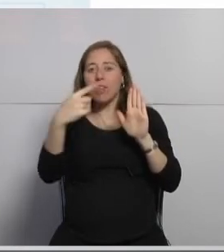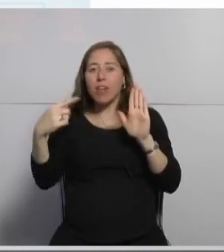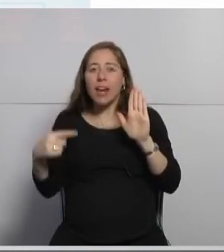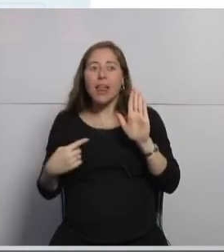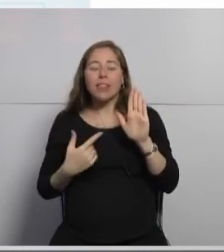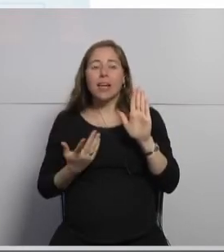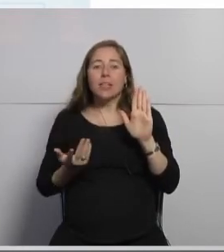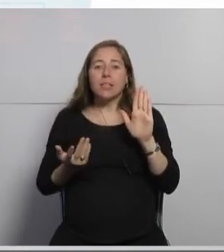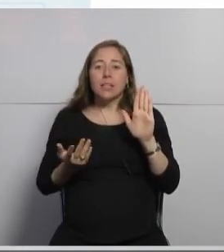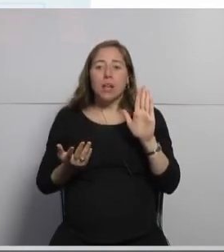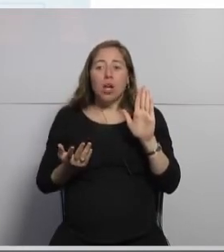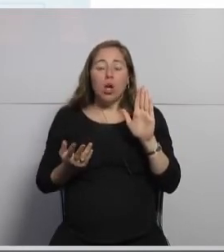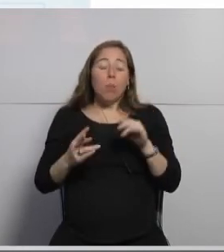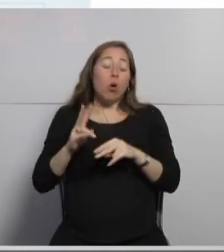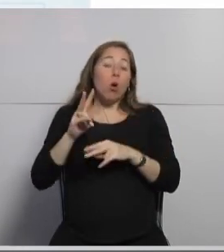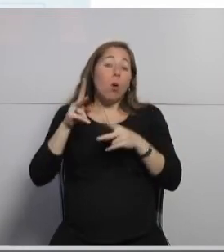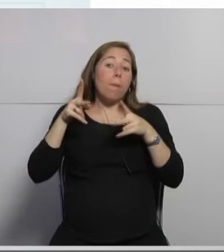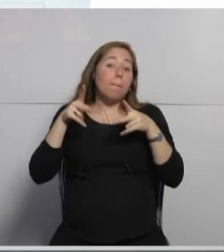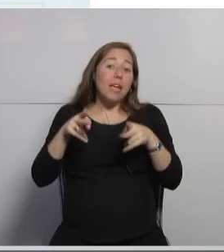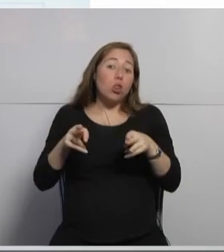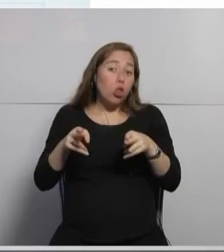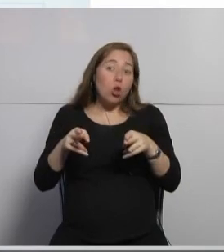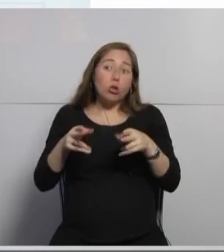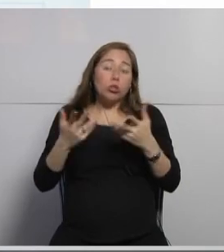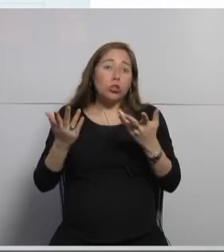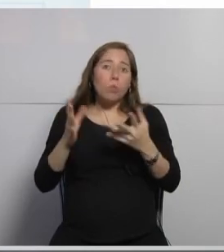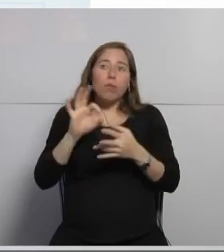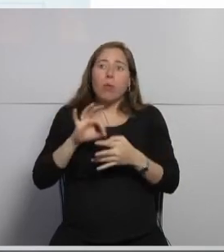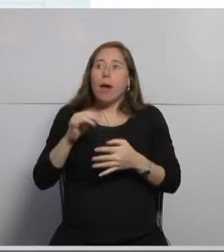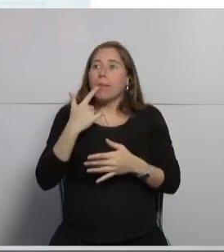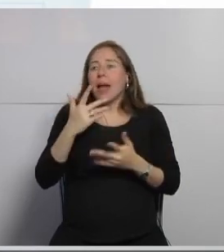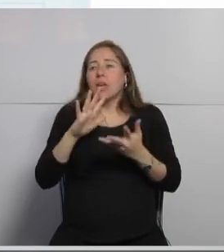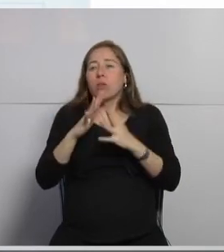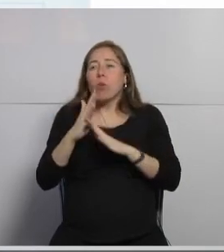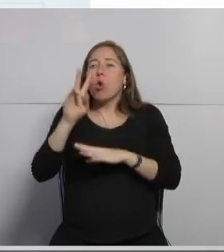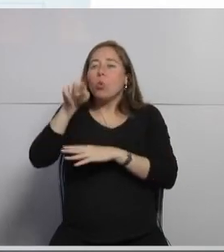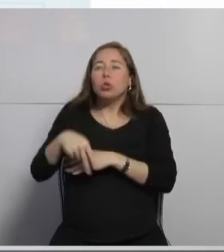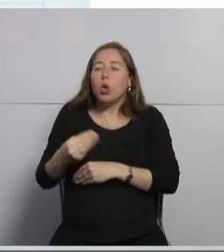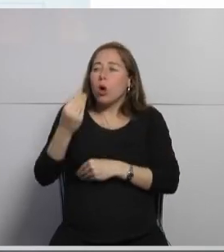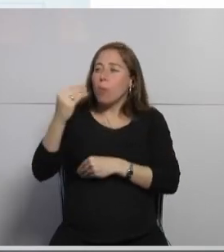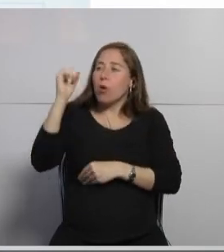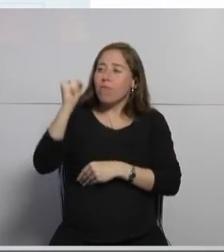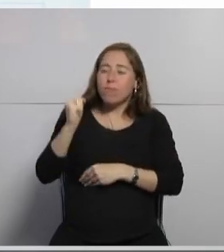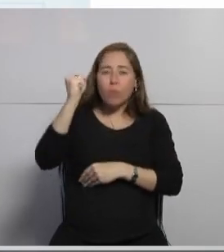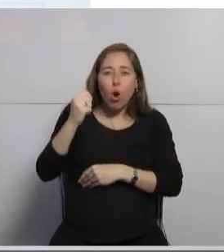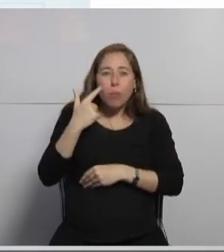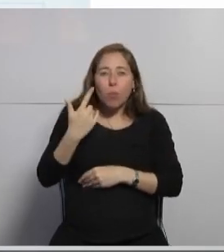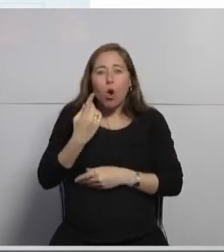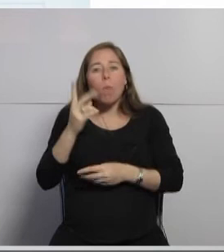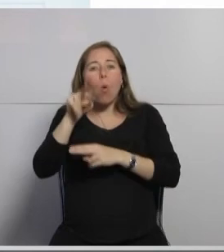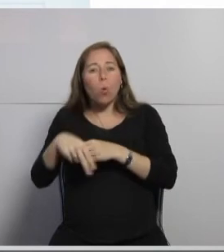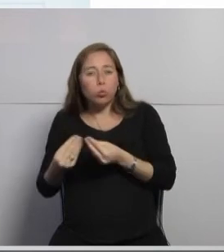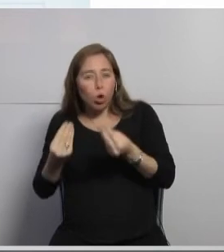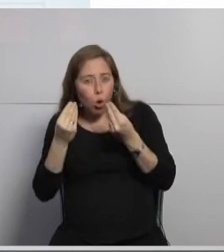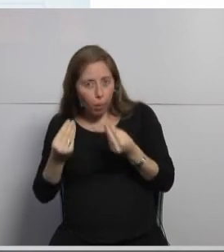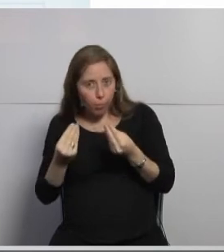acceder a por ejemplo en este caso sería el transporte público donde vemos ahí todos los métodos que podemos utilizar